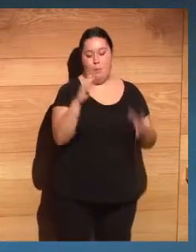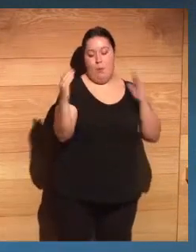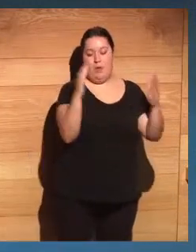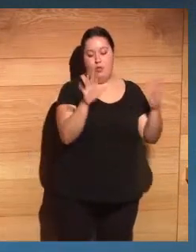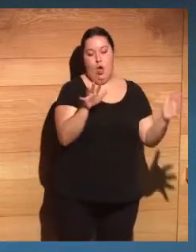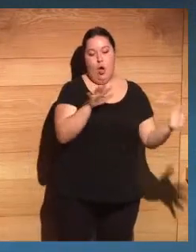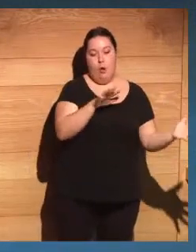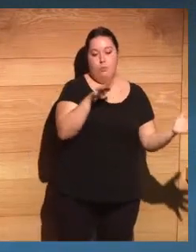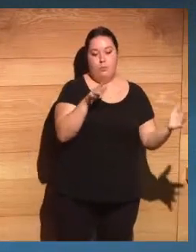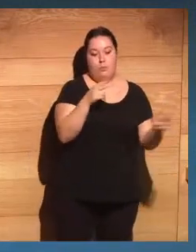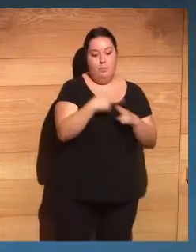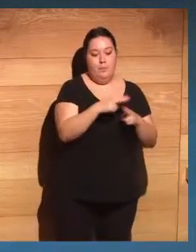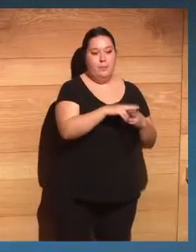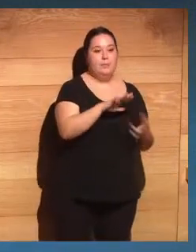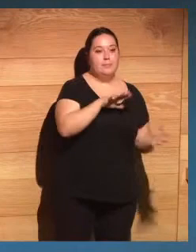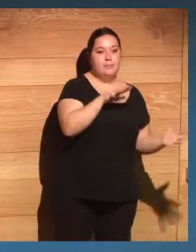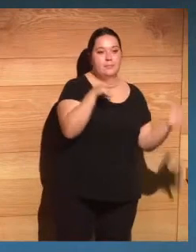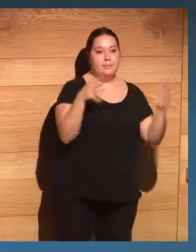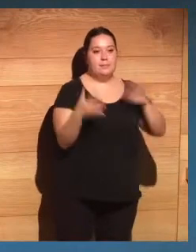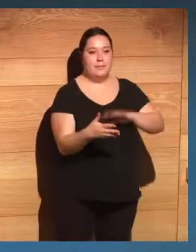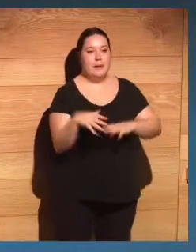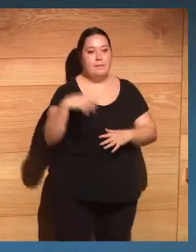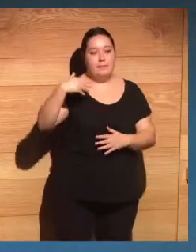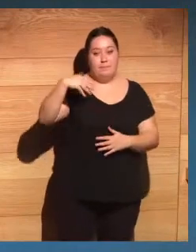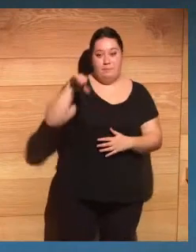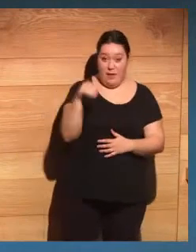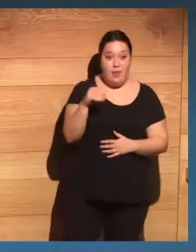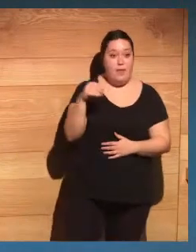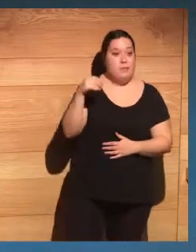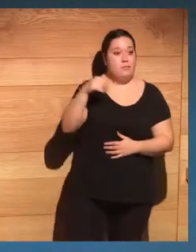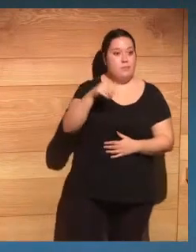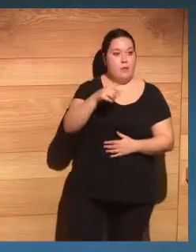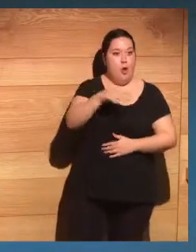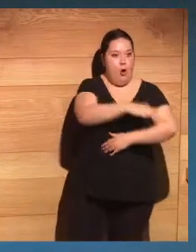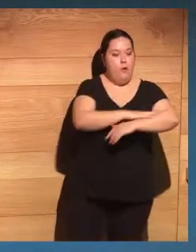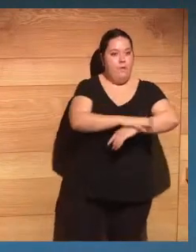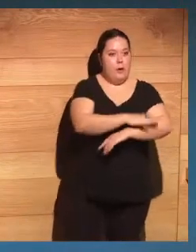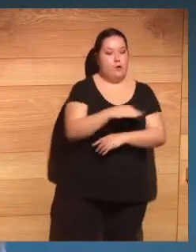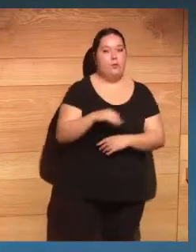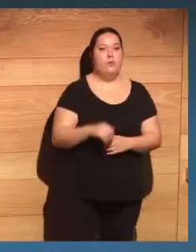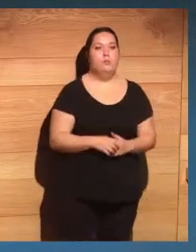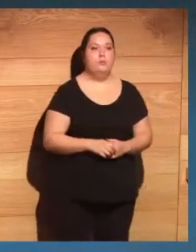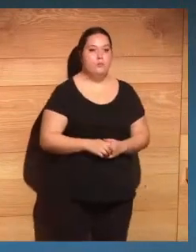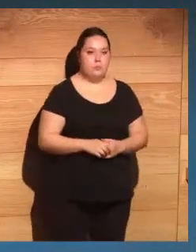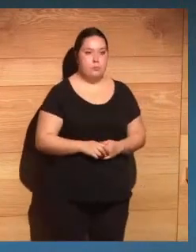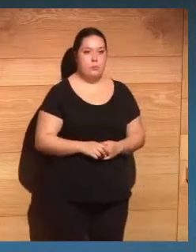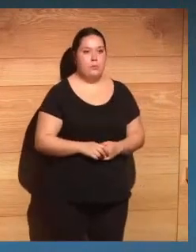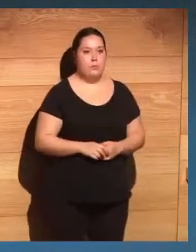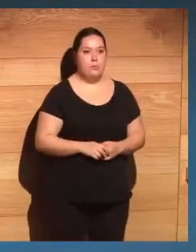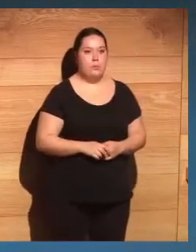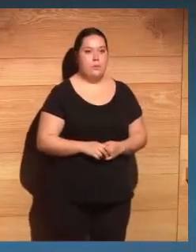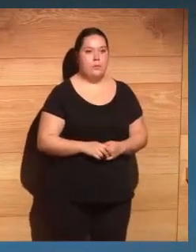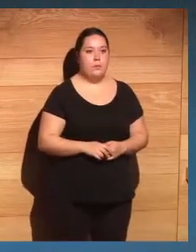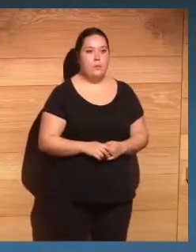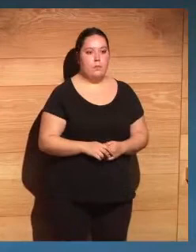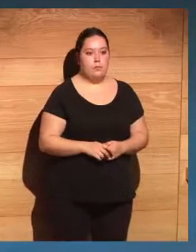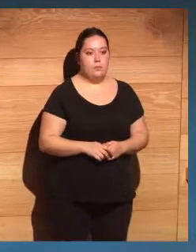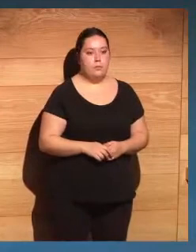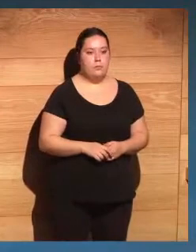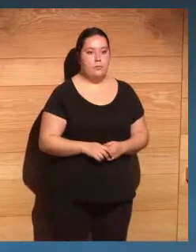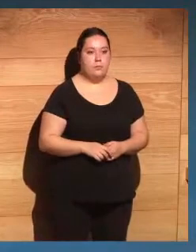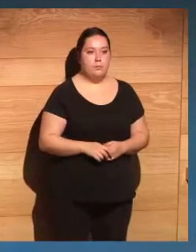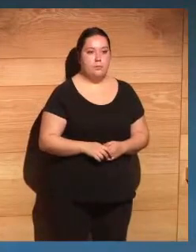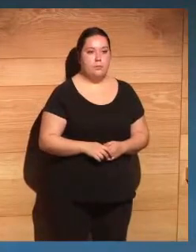política, consejero del presidente de Gobierno, Adolfo Suárez, y ministro de Educación. Y luego fue también, posteriormente, diputado del Parlamento